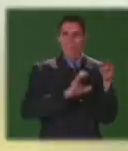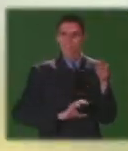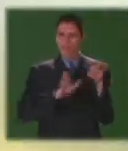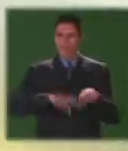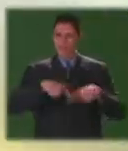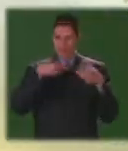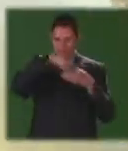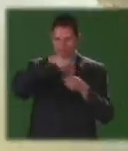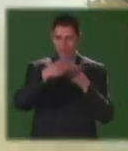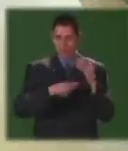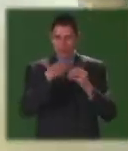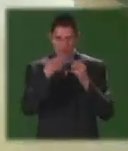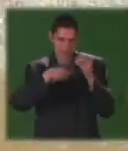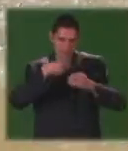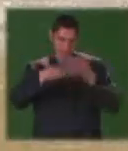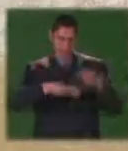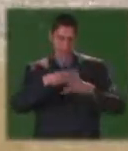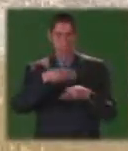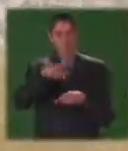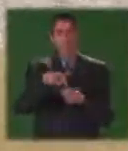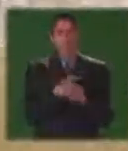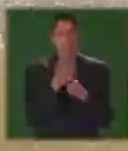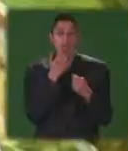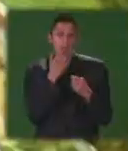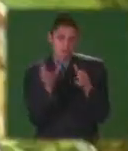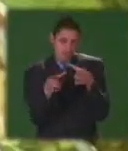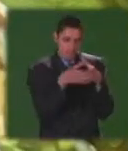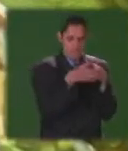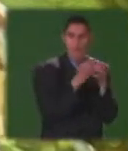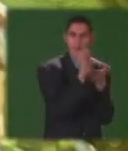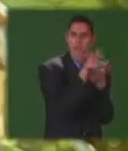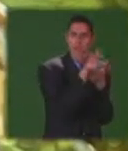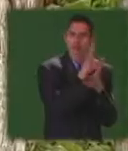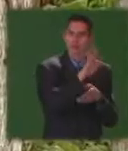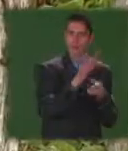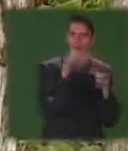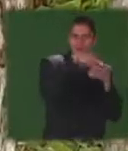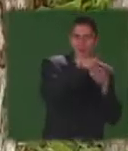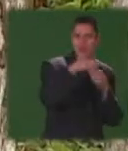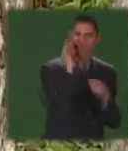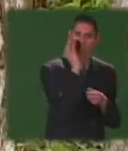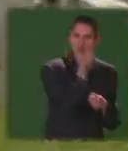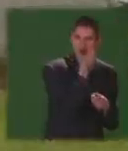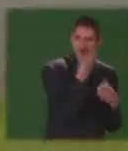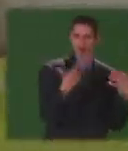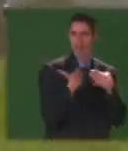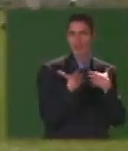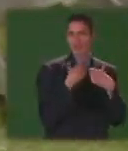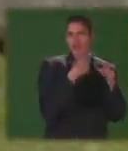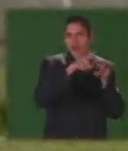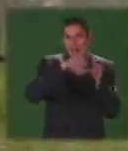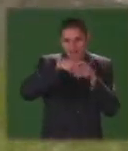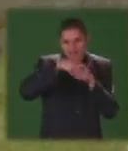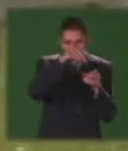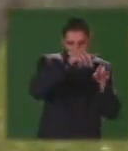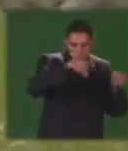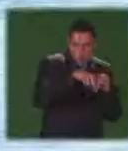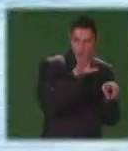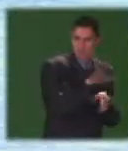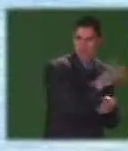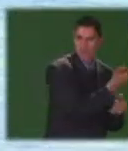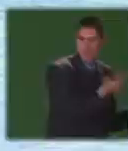perspectivas, una de ellas la biológica, representada por flores, animales y sus propios lugares de desarrollo,